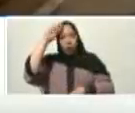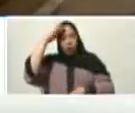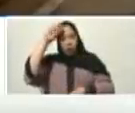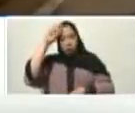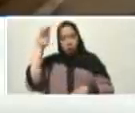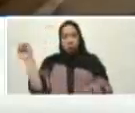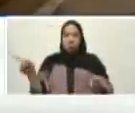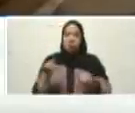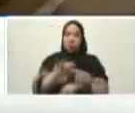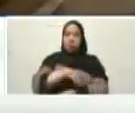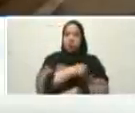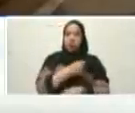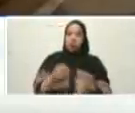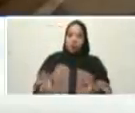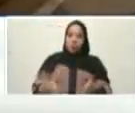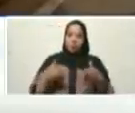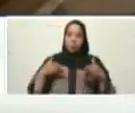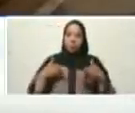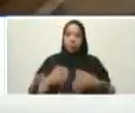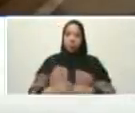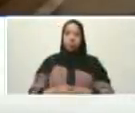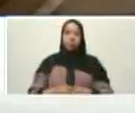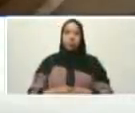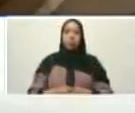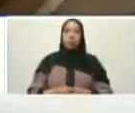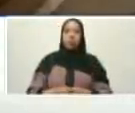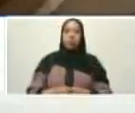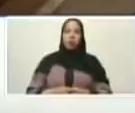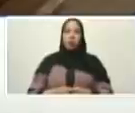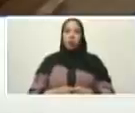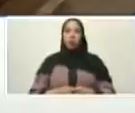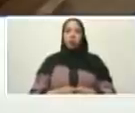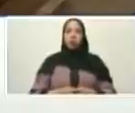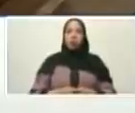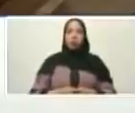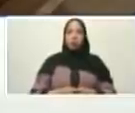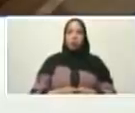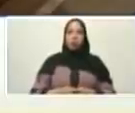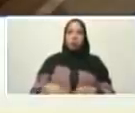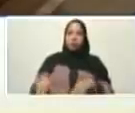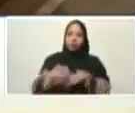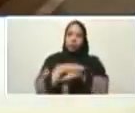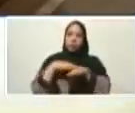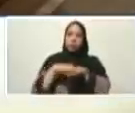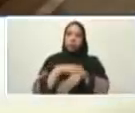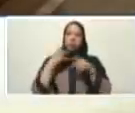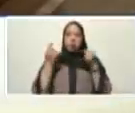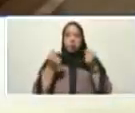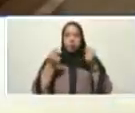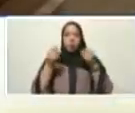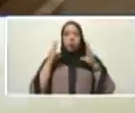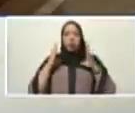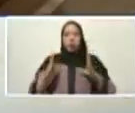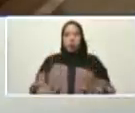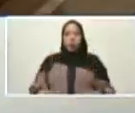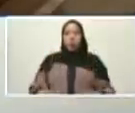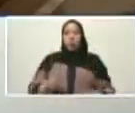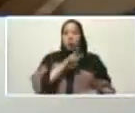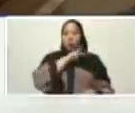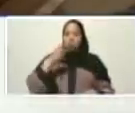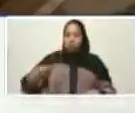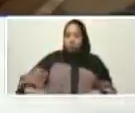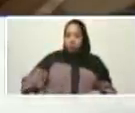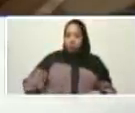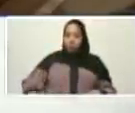universidad garantizada se trata de que surja ministro de economía compañero vicepresidente de